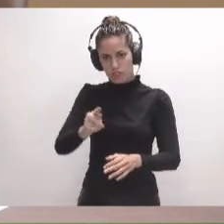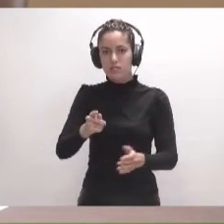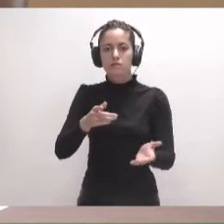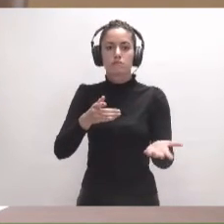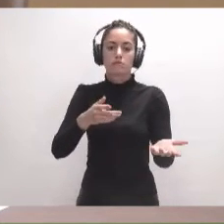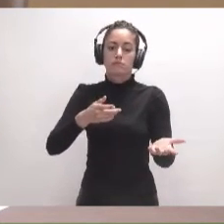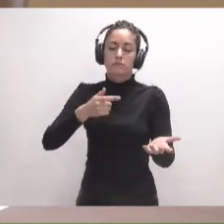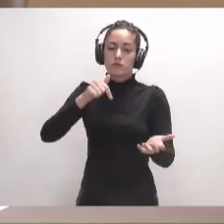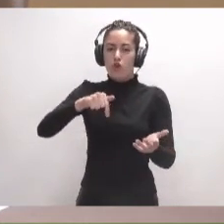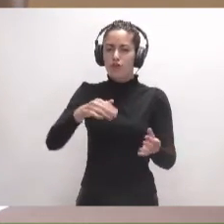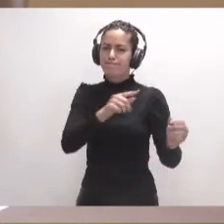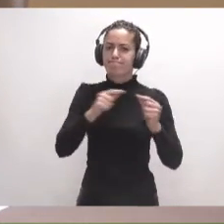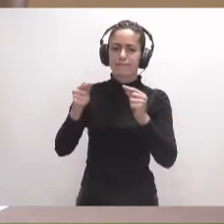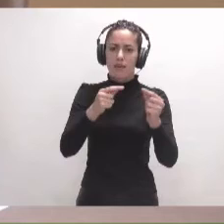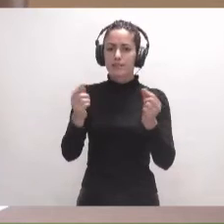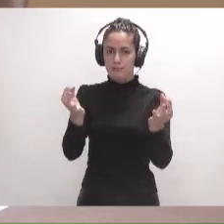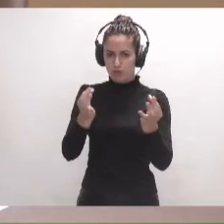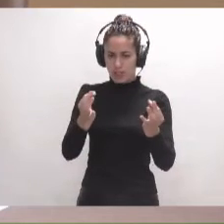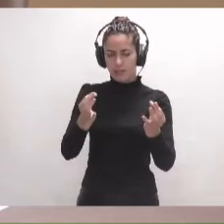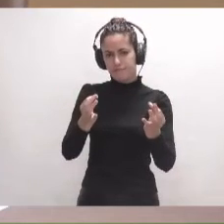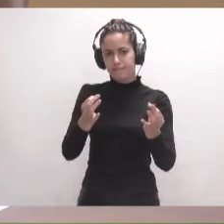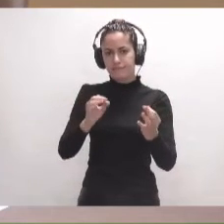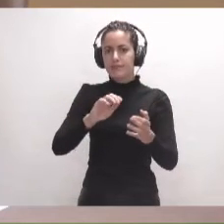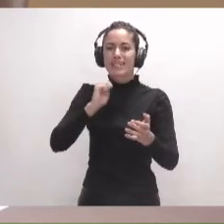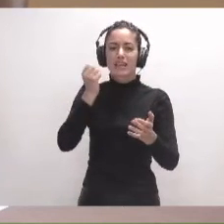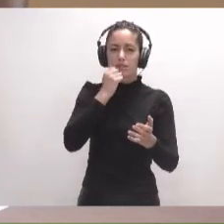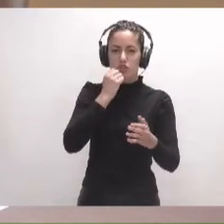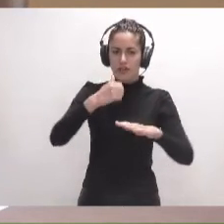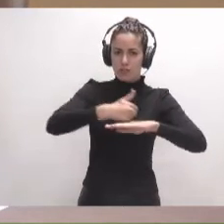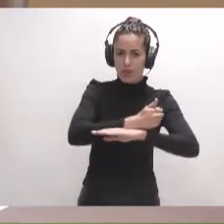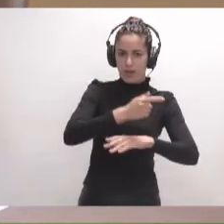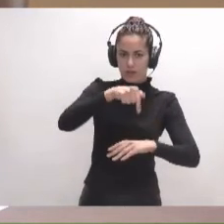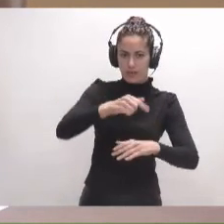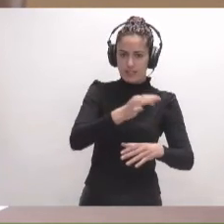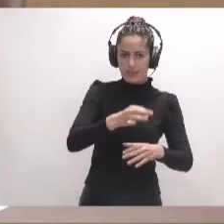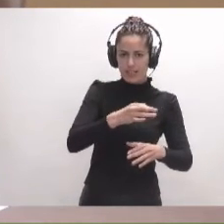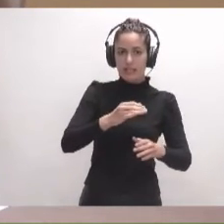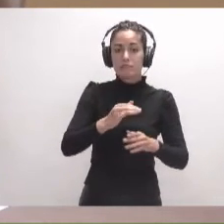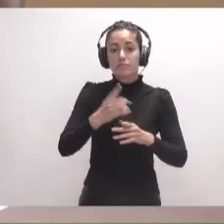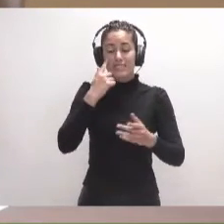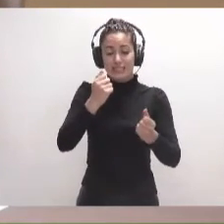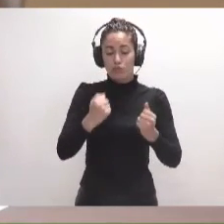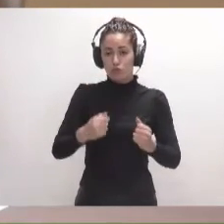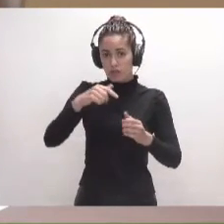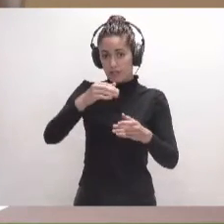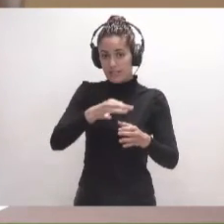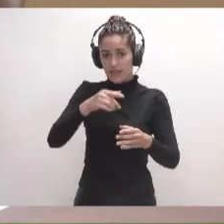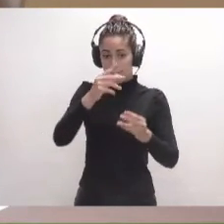hoy estamos discutiendo son la reclamación de ciudadanos de esta isla, de instituciones de esta isla ante el presupuesto,